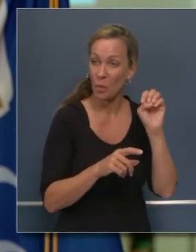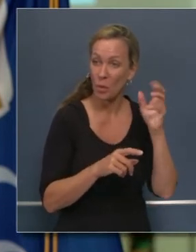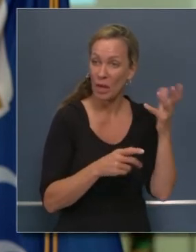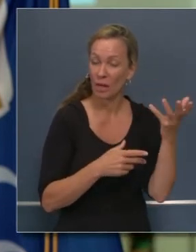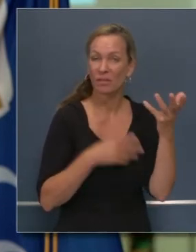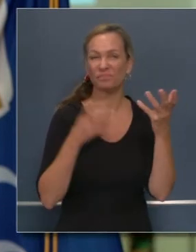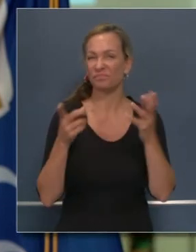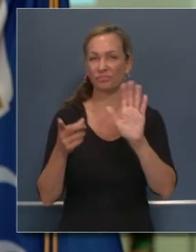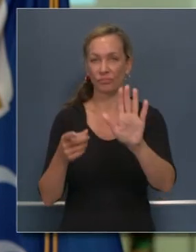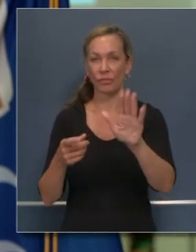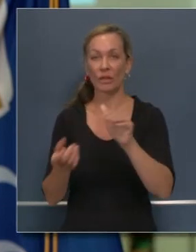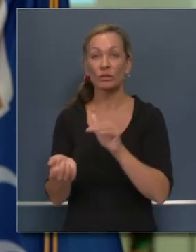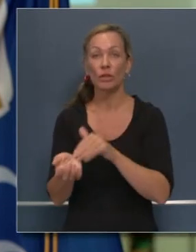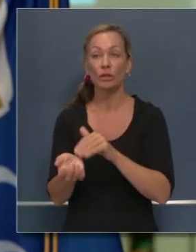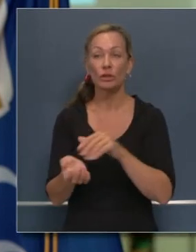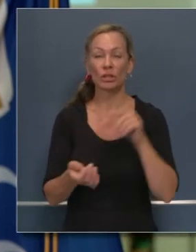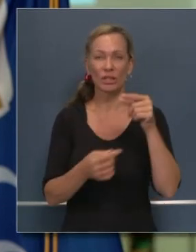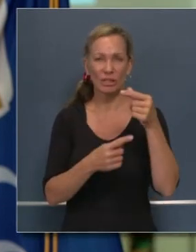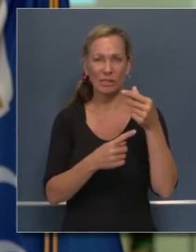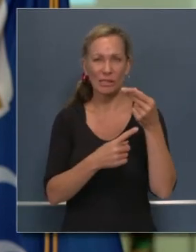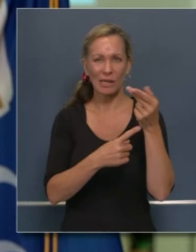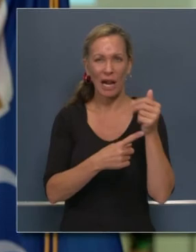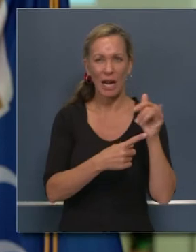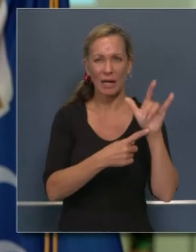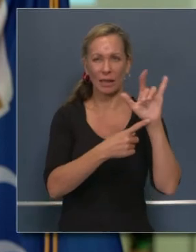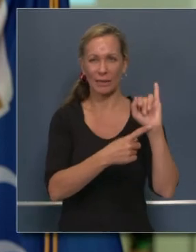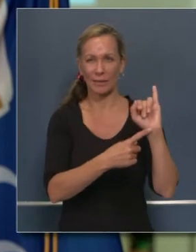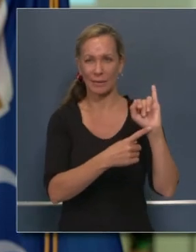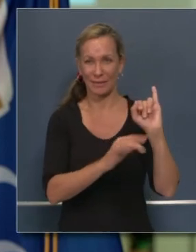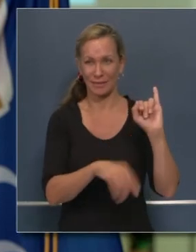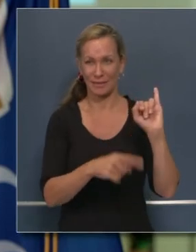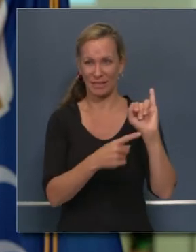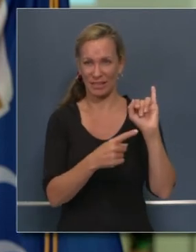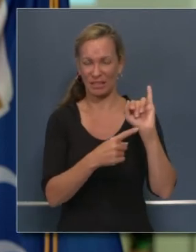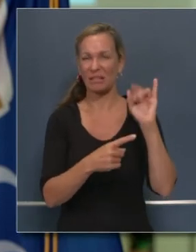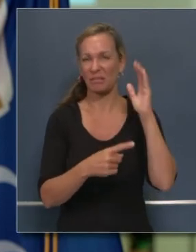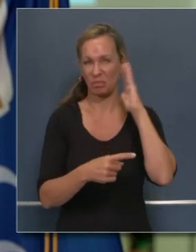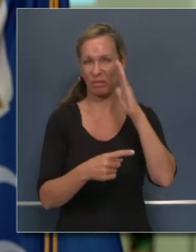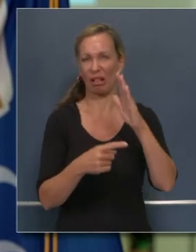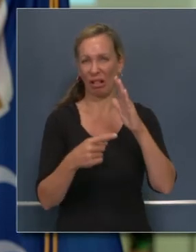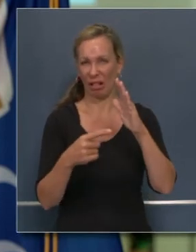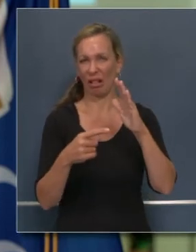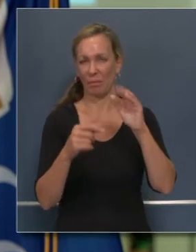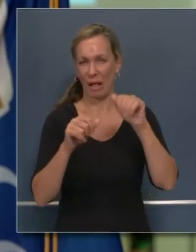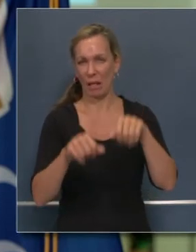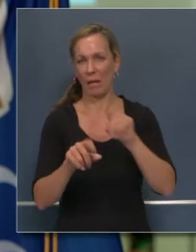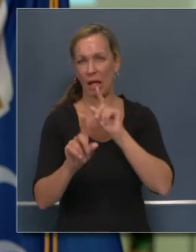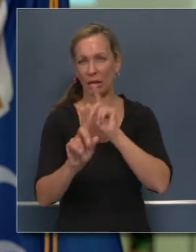de mi doctor, del jefe de cuidados de salud,